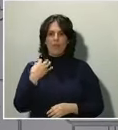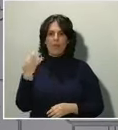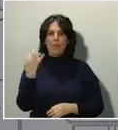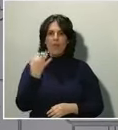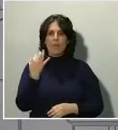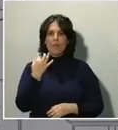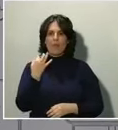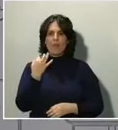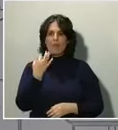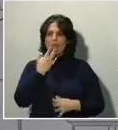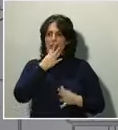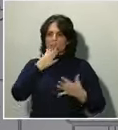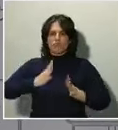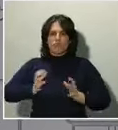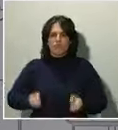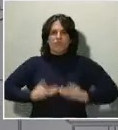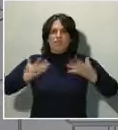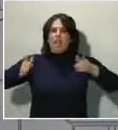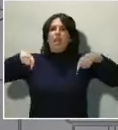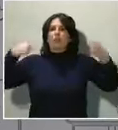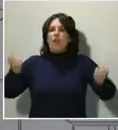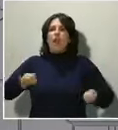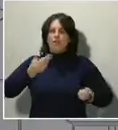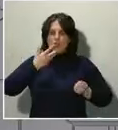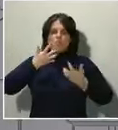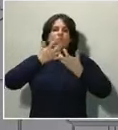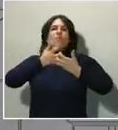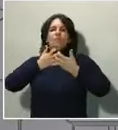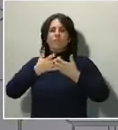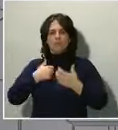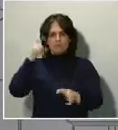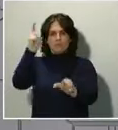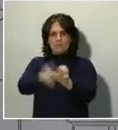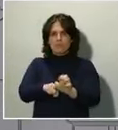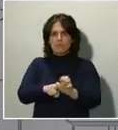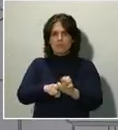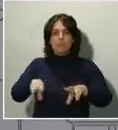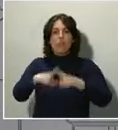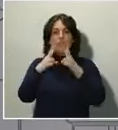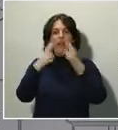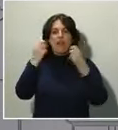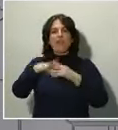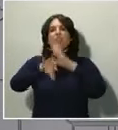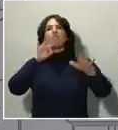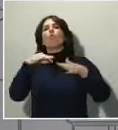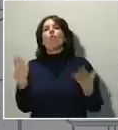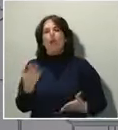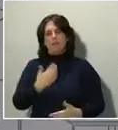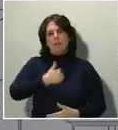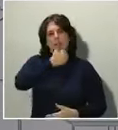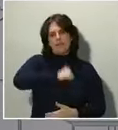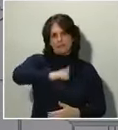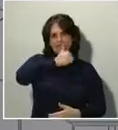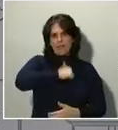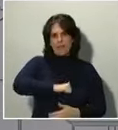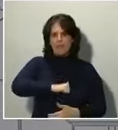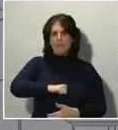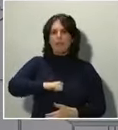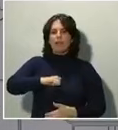que ha decidido simple y llanamente resistir. Porque aunque nos abrumen las cifras de contagio, que lo hacen,